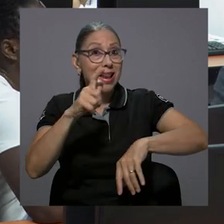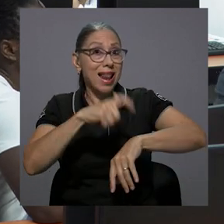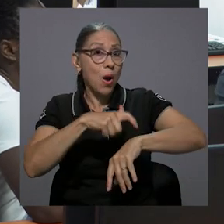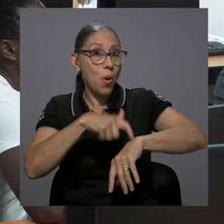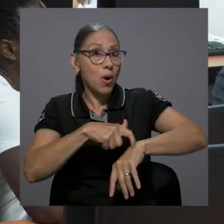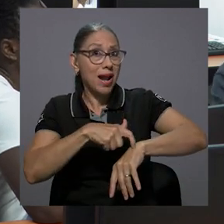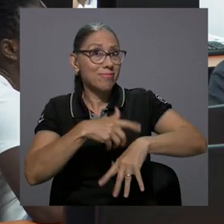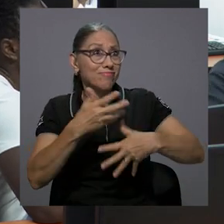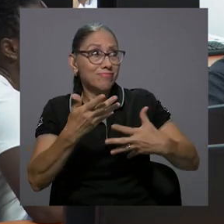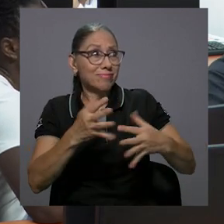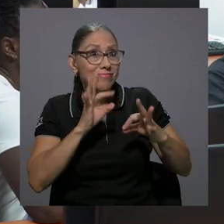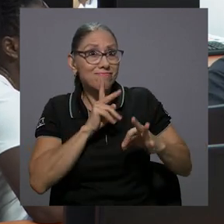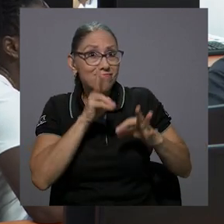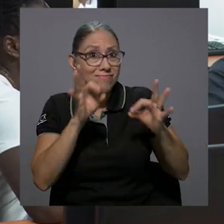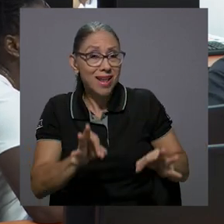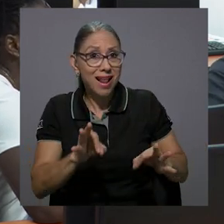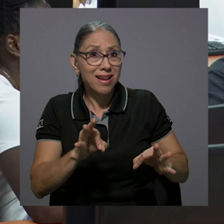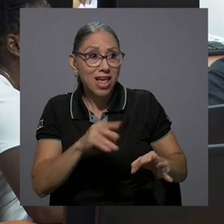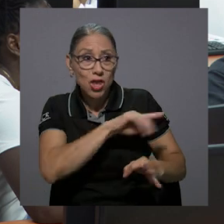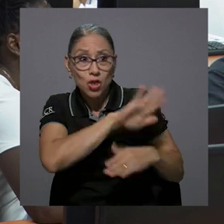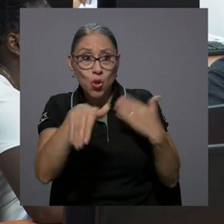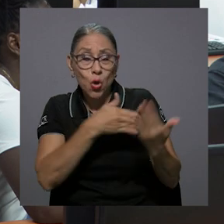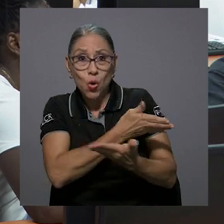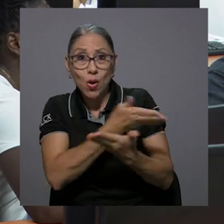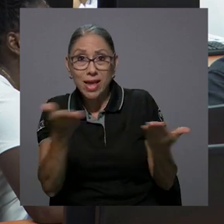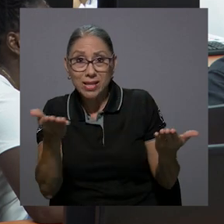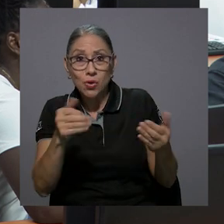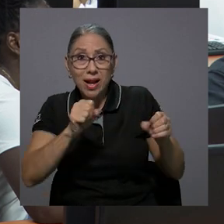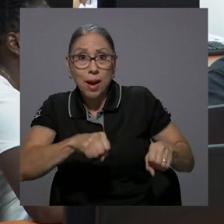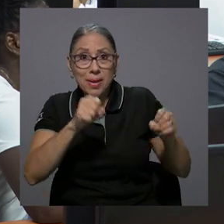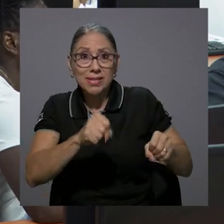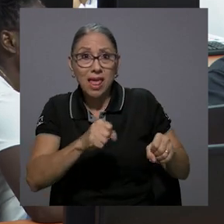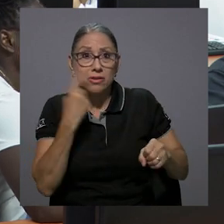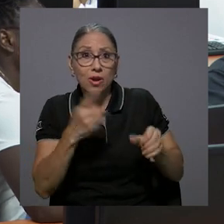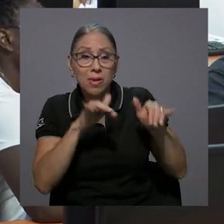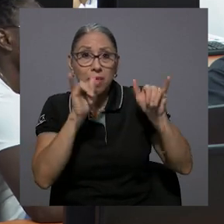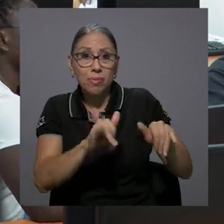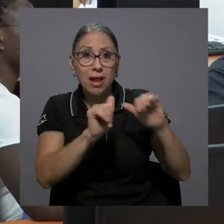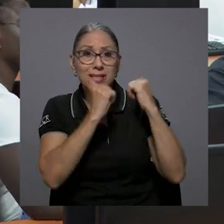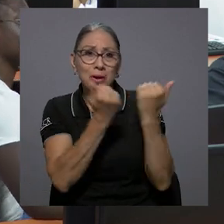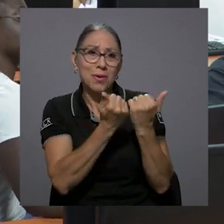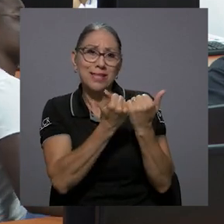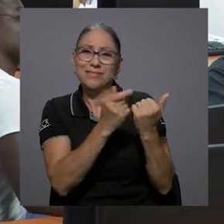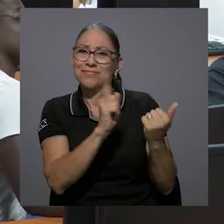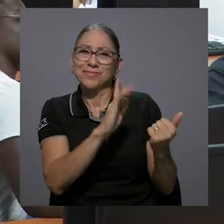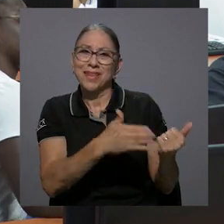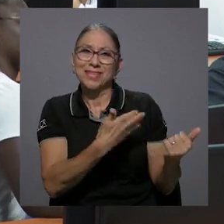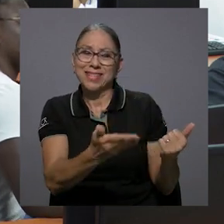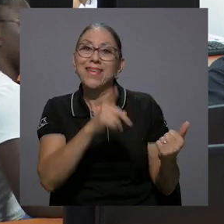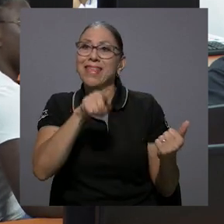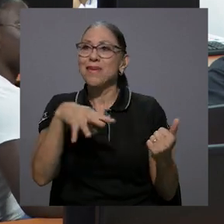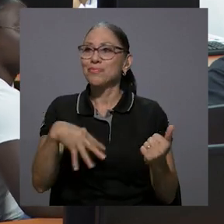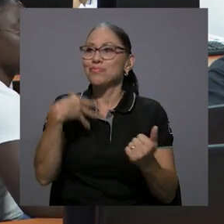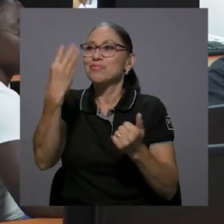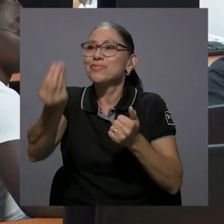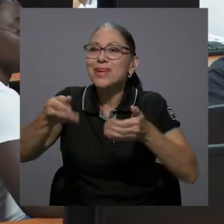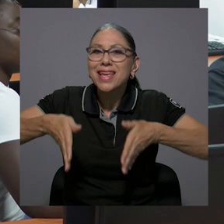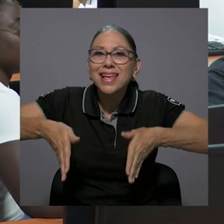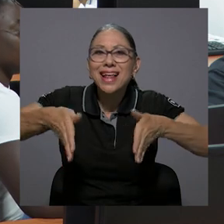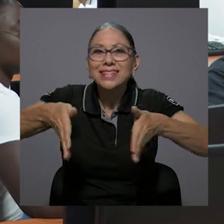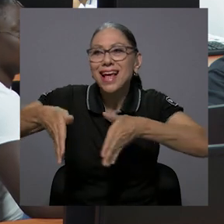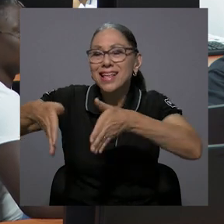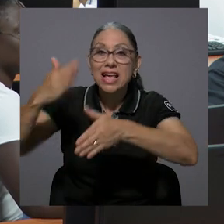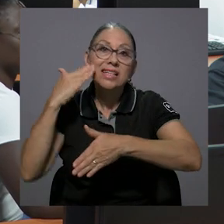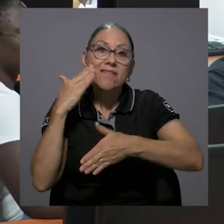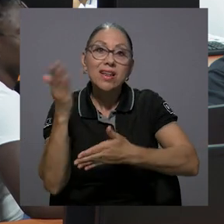que no serviría mucho, ¿verdad? Tanta capacidad y tanto potencial dejarlo como en las aulas, ¿verdad? Si no, pues ir a las calles, ¿verdad? Y saber que hay